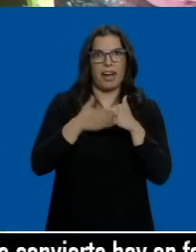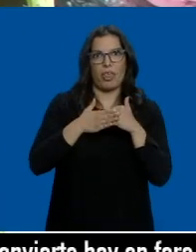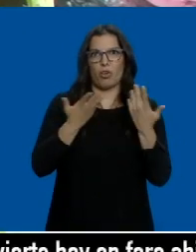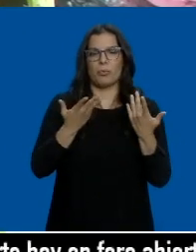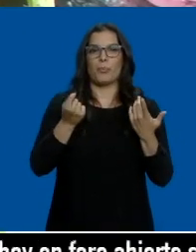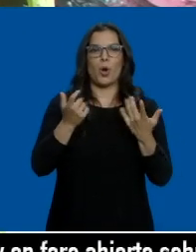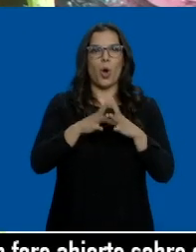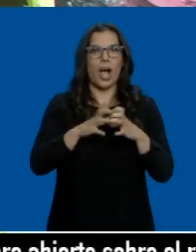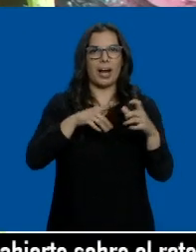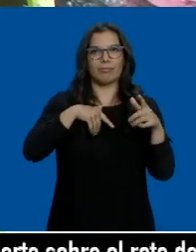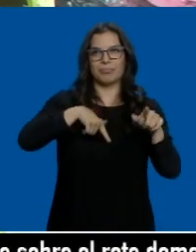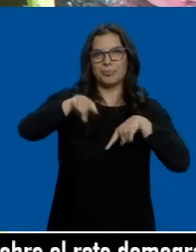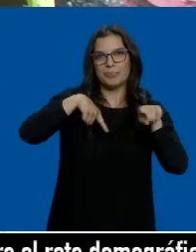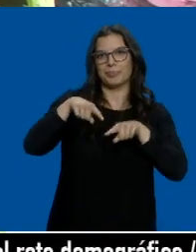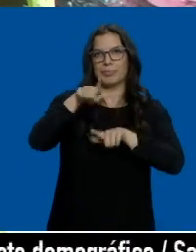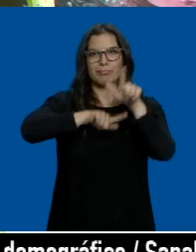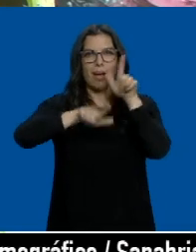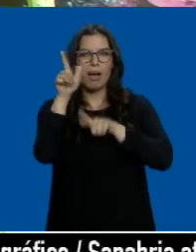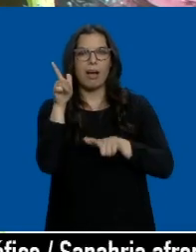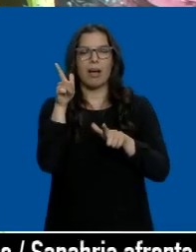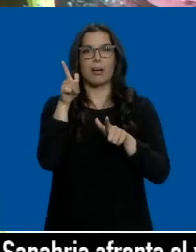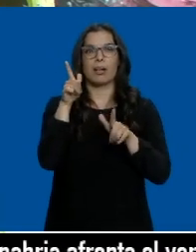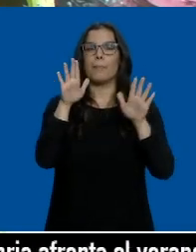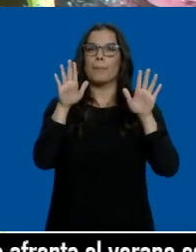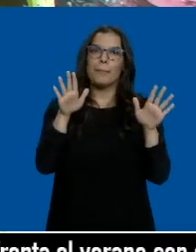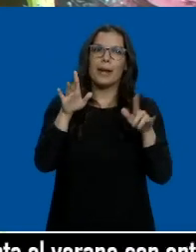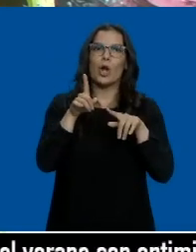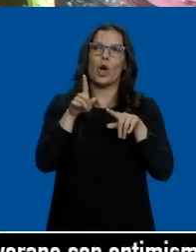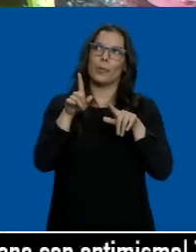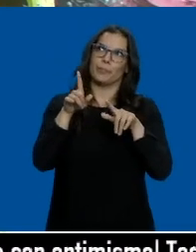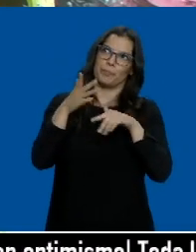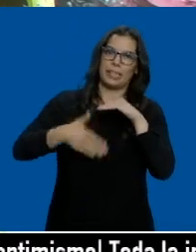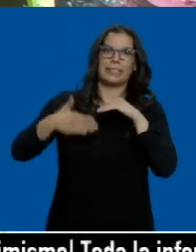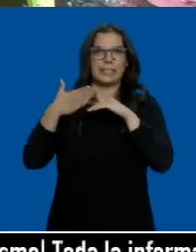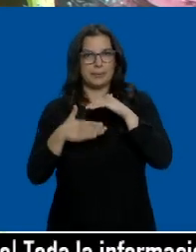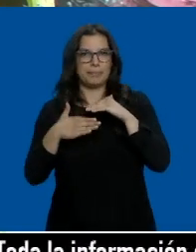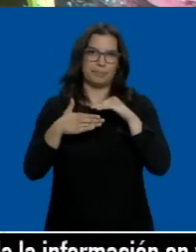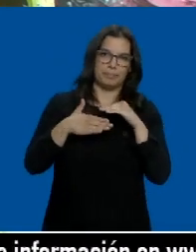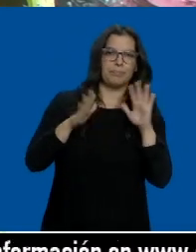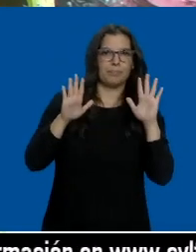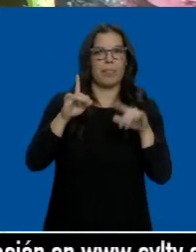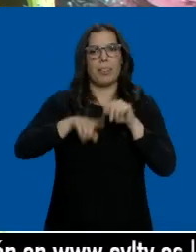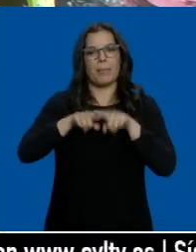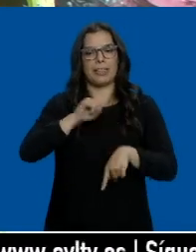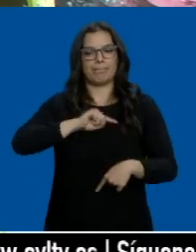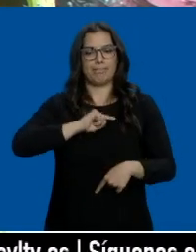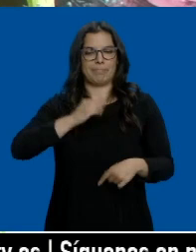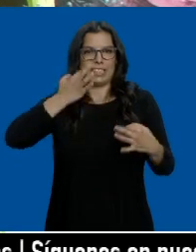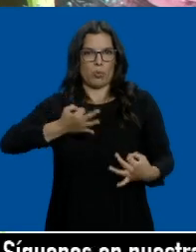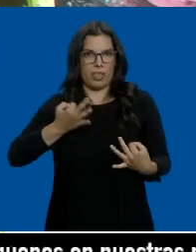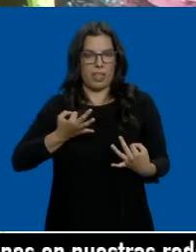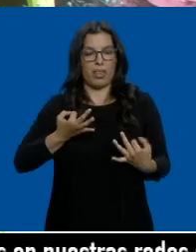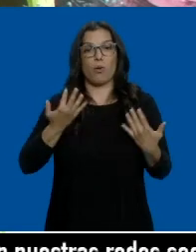poquitito de moverse, de viajar, pero dentro de lo que nos dejan o de lo que verdaderamente nosotros encontramos seguro,